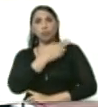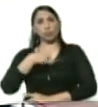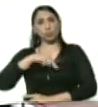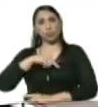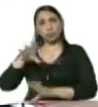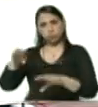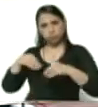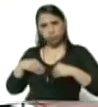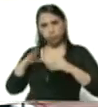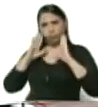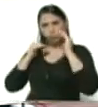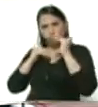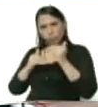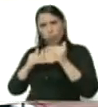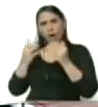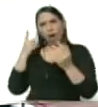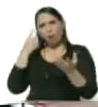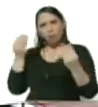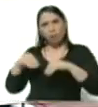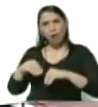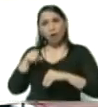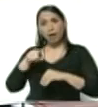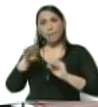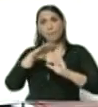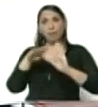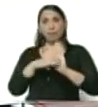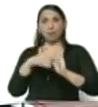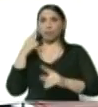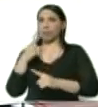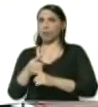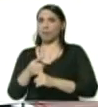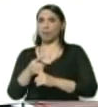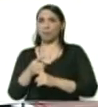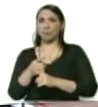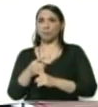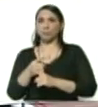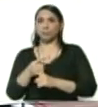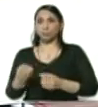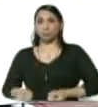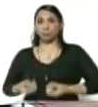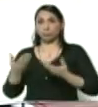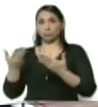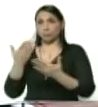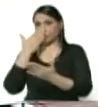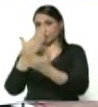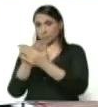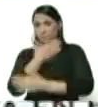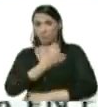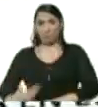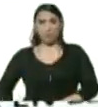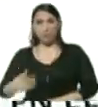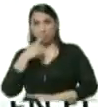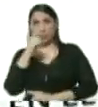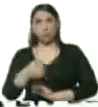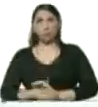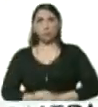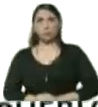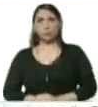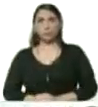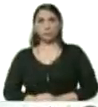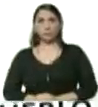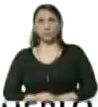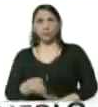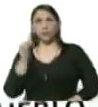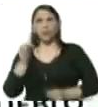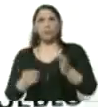tomado en consideración para estas medidas que ya le vamos a presentar al presidente Nicolás Maduro, es justamente